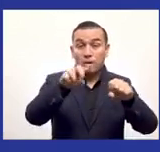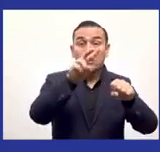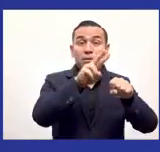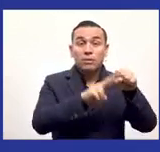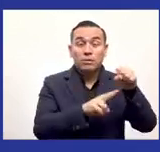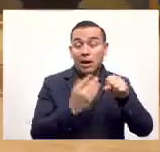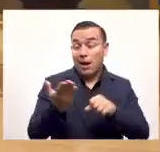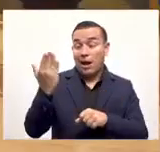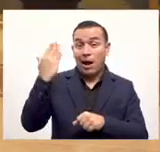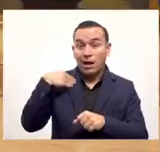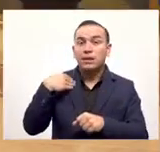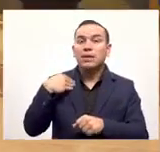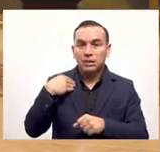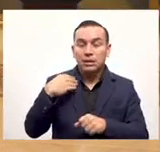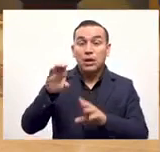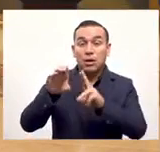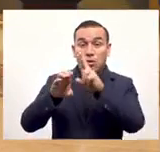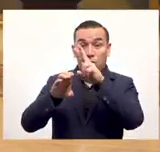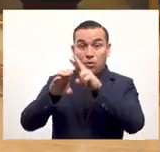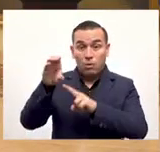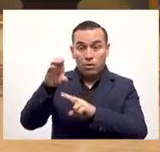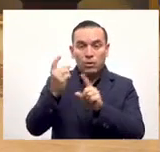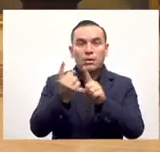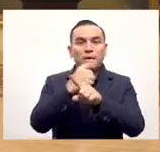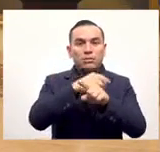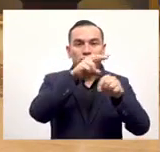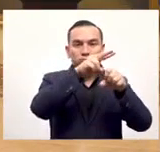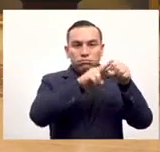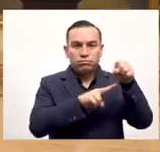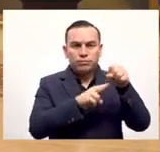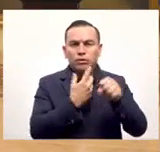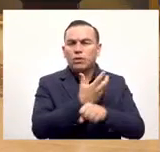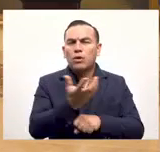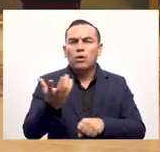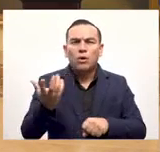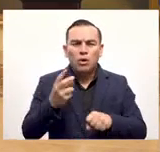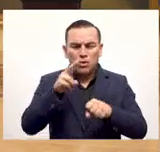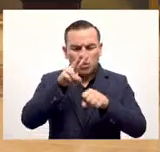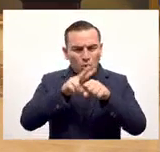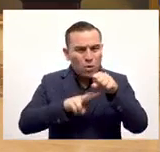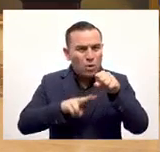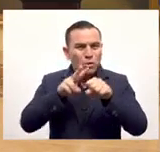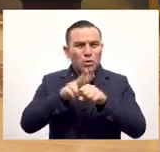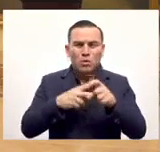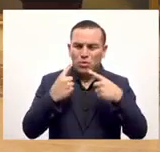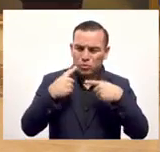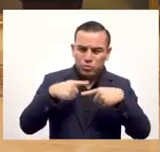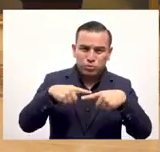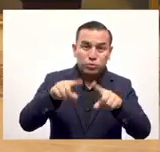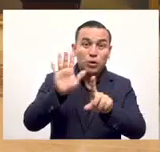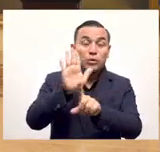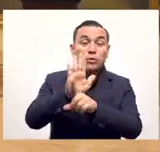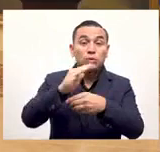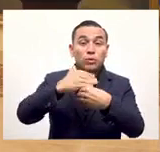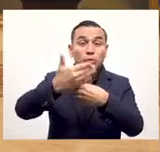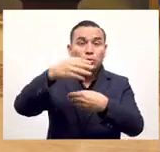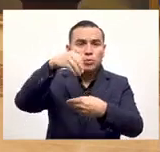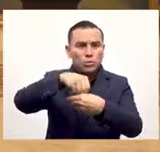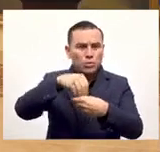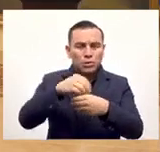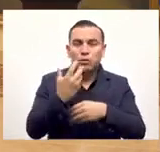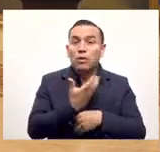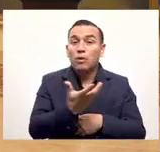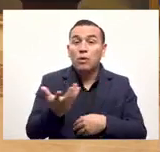se convirtieron en dólares? En este caso no será así. Las cuentas en dólares seguirán siendo en dólares, sean cuentas de ahorro, plazo fijo, etcétera,